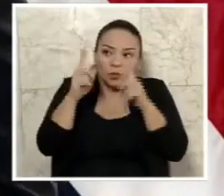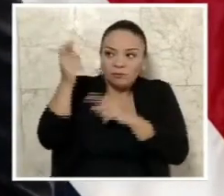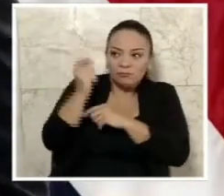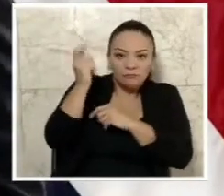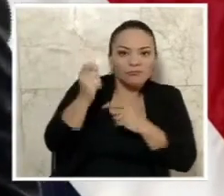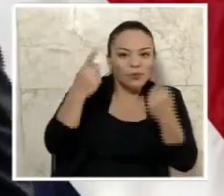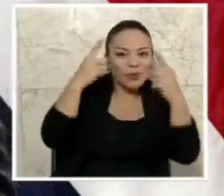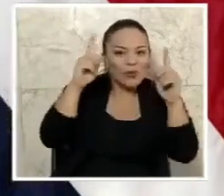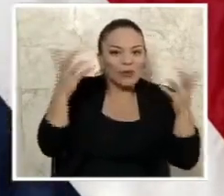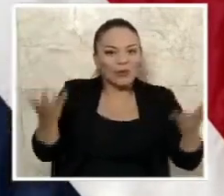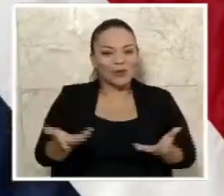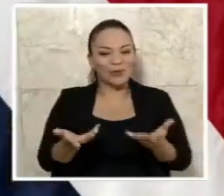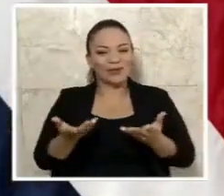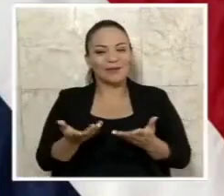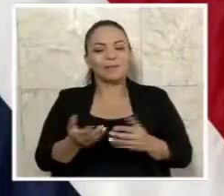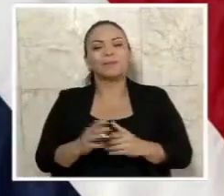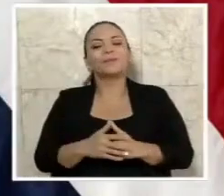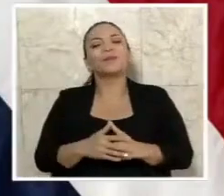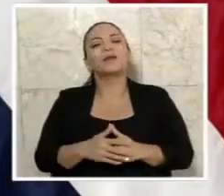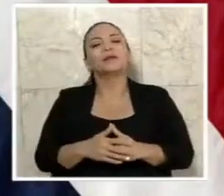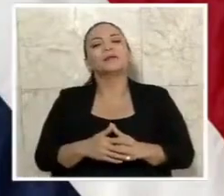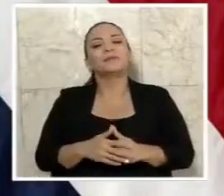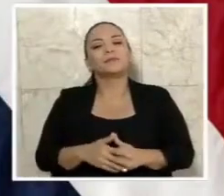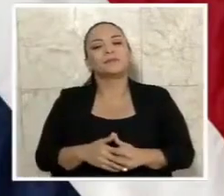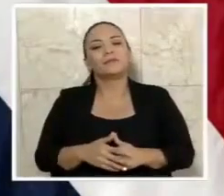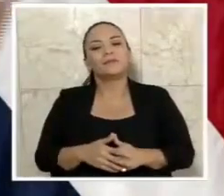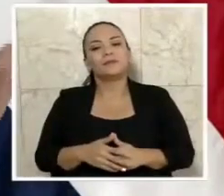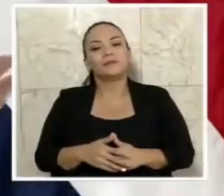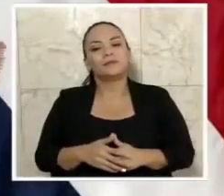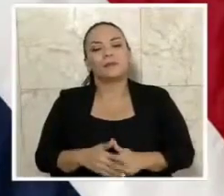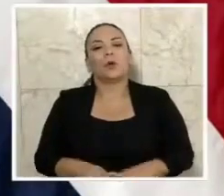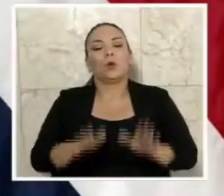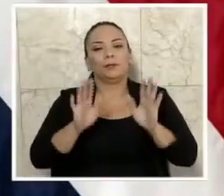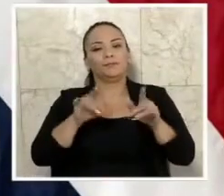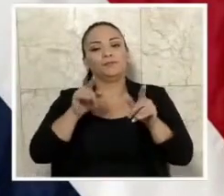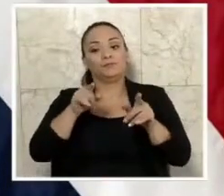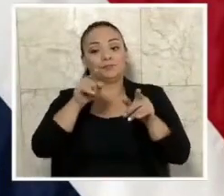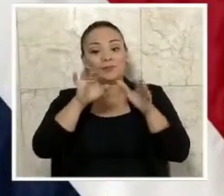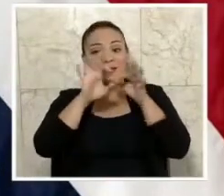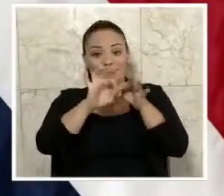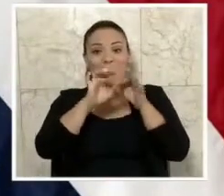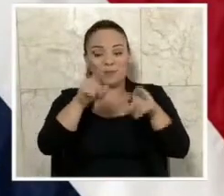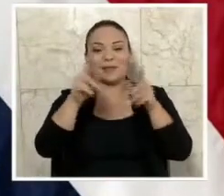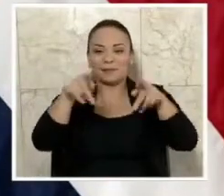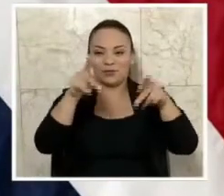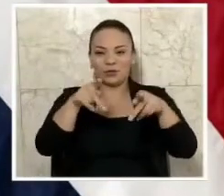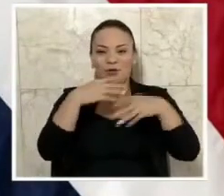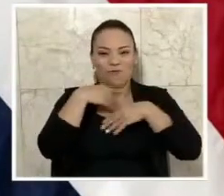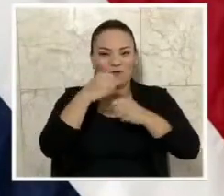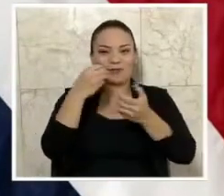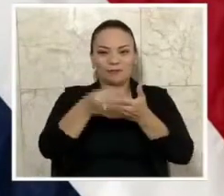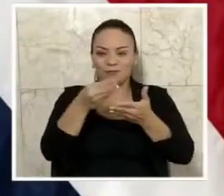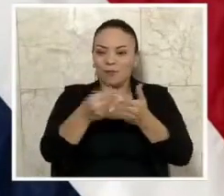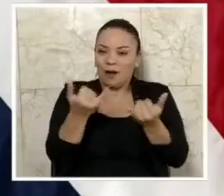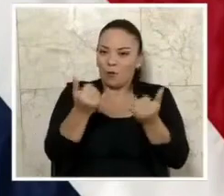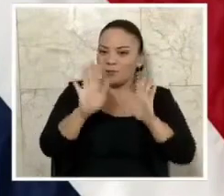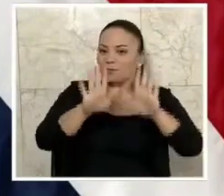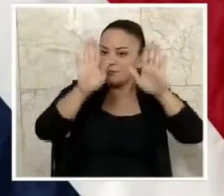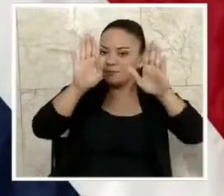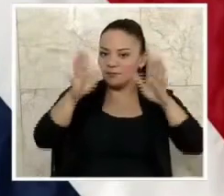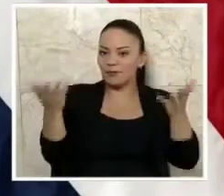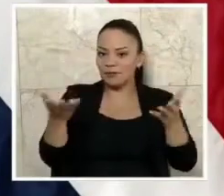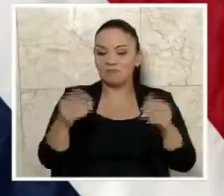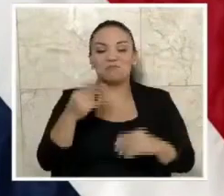acogerse a una pensión. Con respecto a la confianza del consumidor, les acabo de decir, son números extraordinarios. La